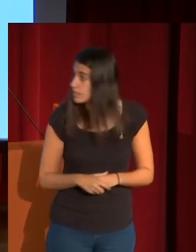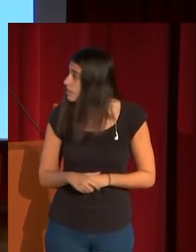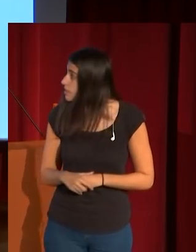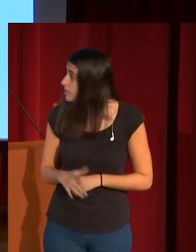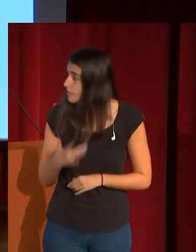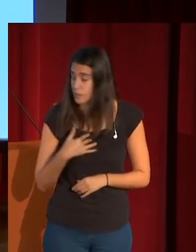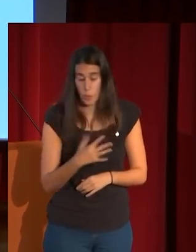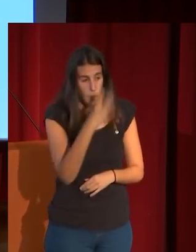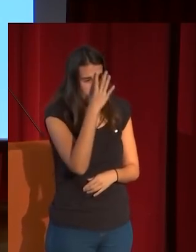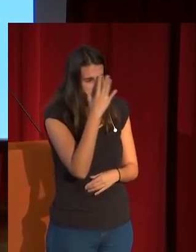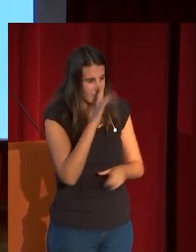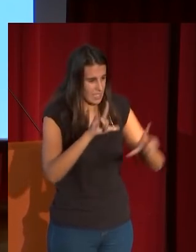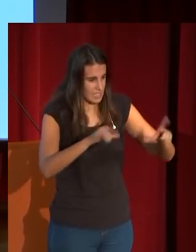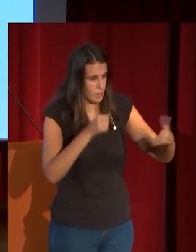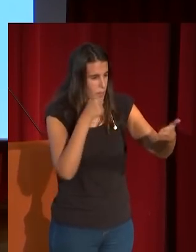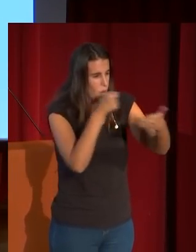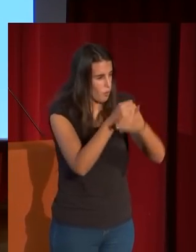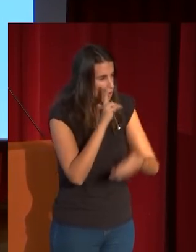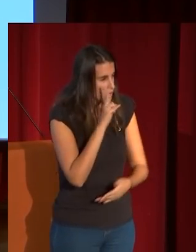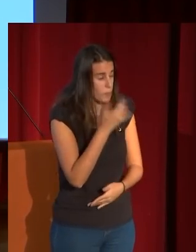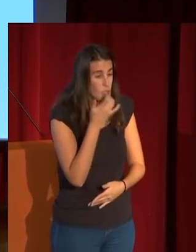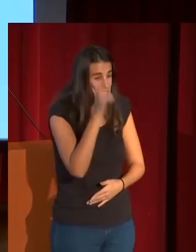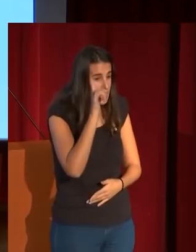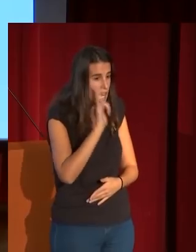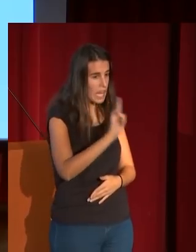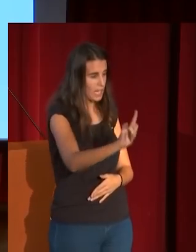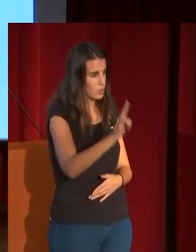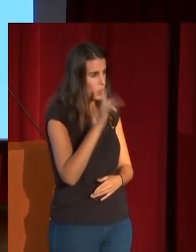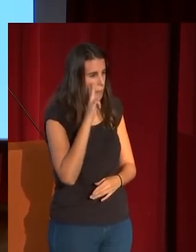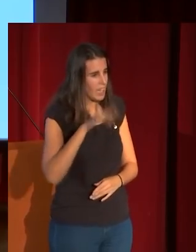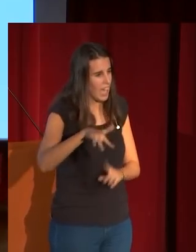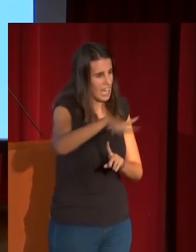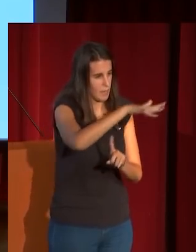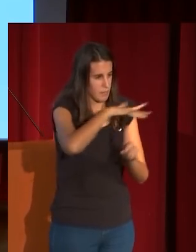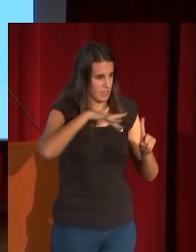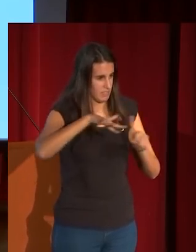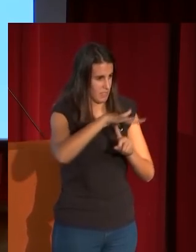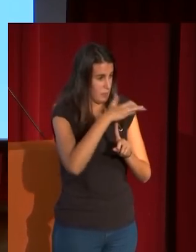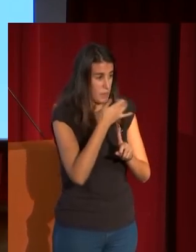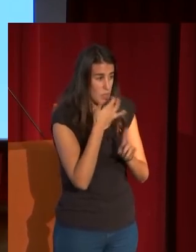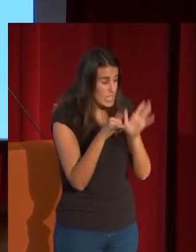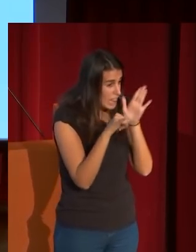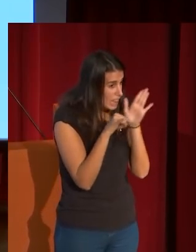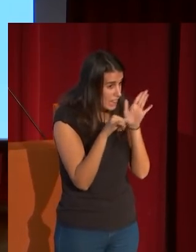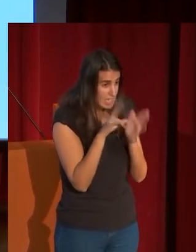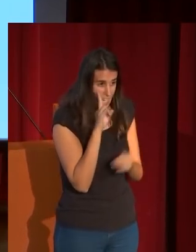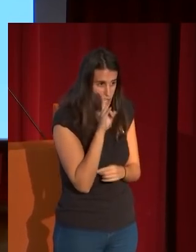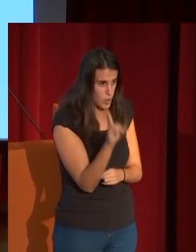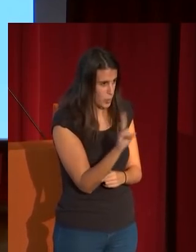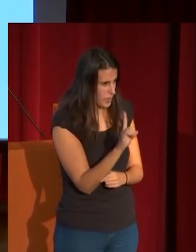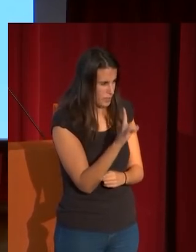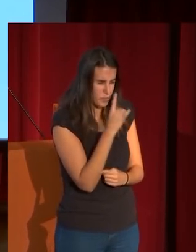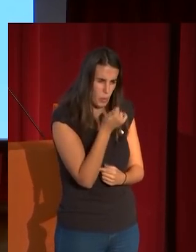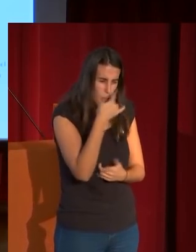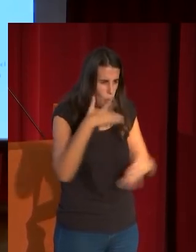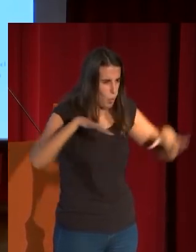último término y luego viéndolo de lejos se advierte el ambiente pero si uno no ve la medida adecuada el cuadro se